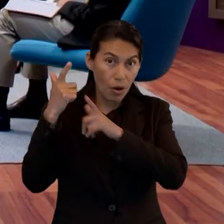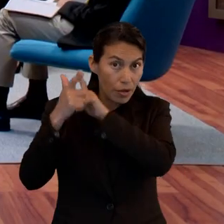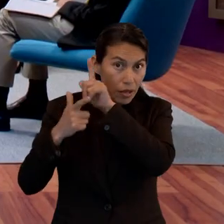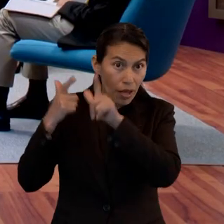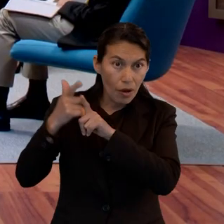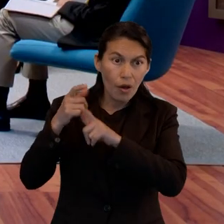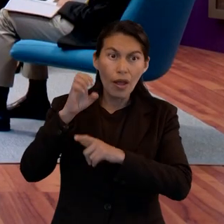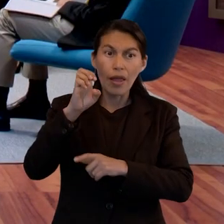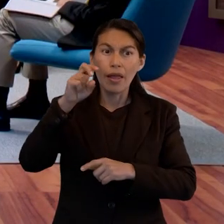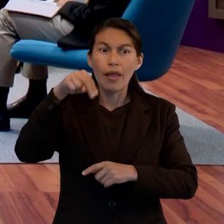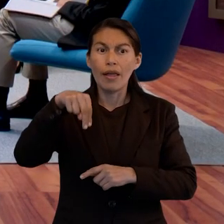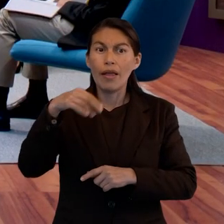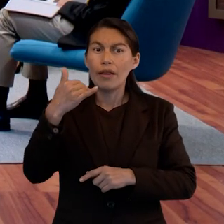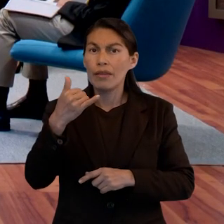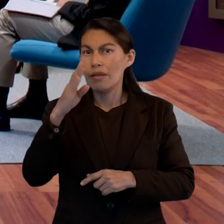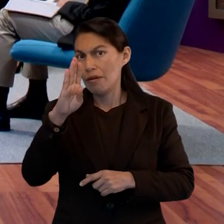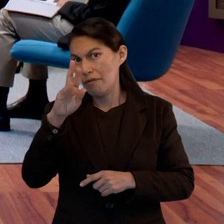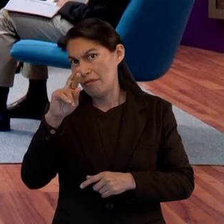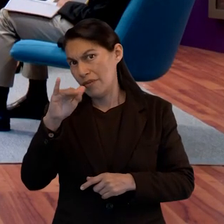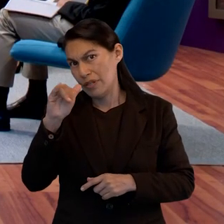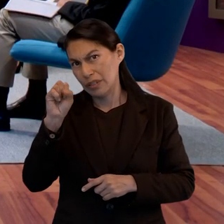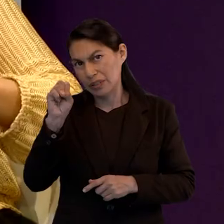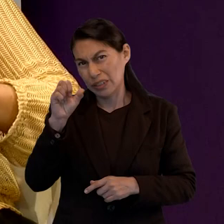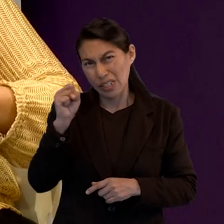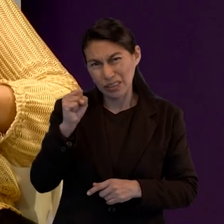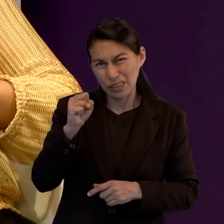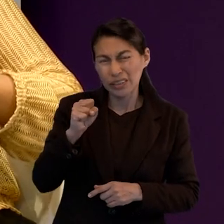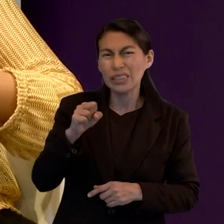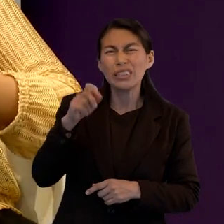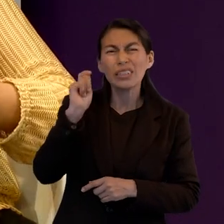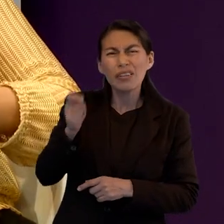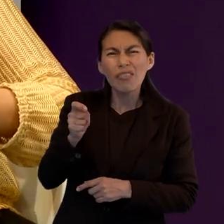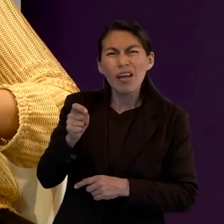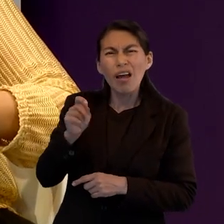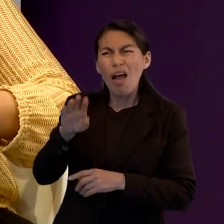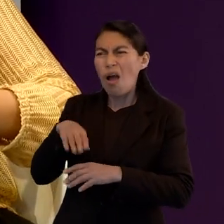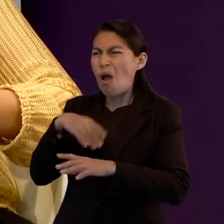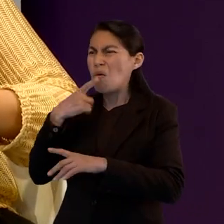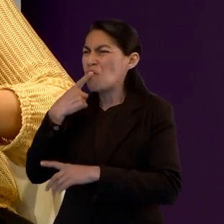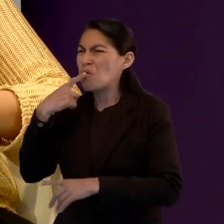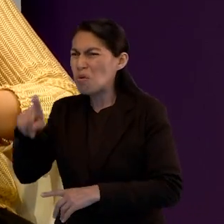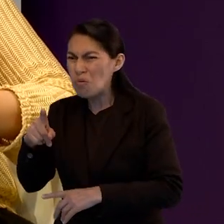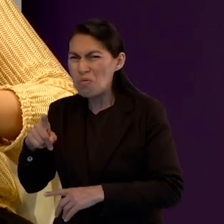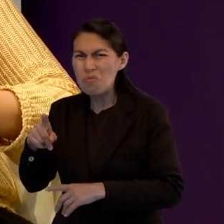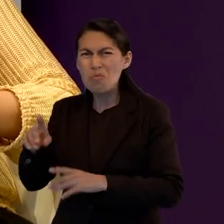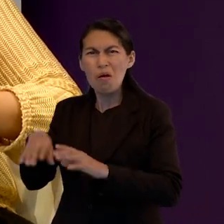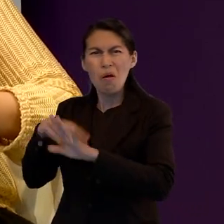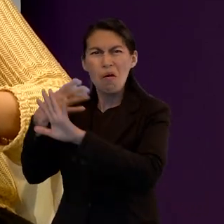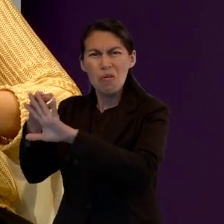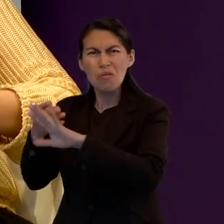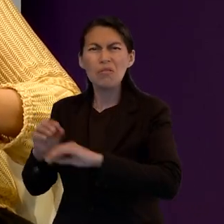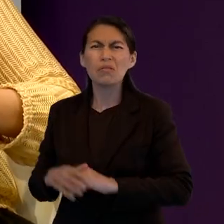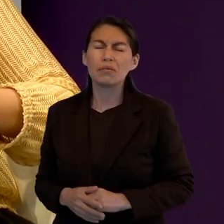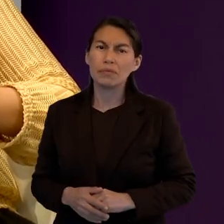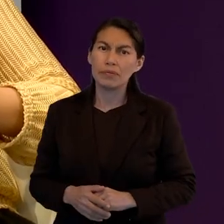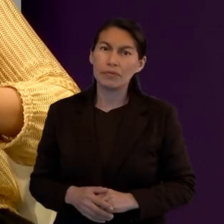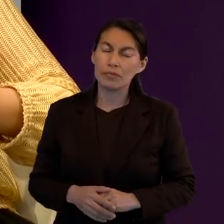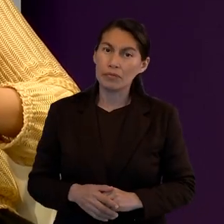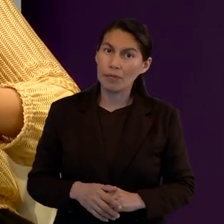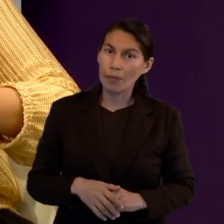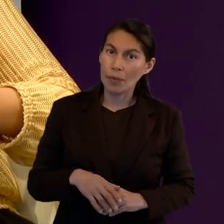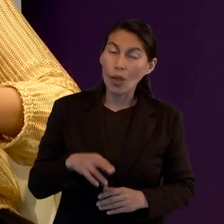decía la palabra enibrisas, que significaba insulto o ultraje. Esto quiere decir que cuando nosotros estamos